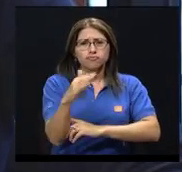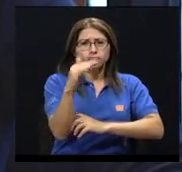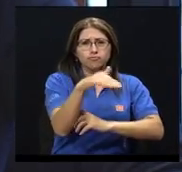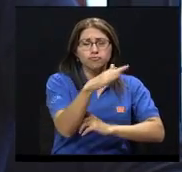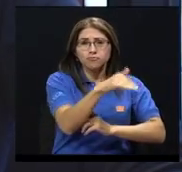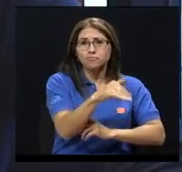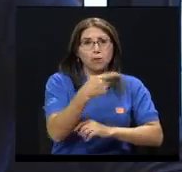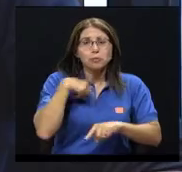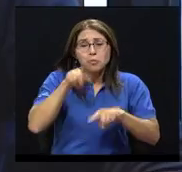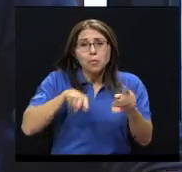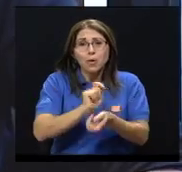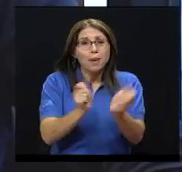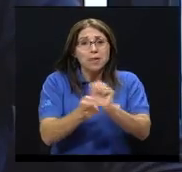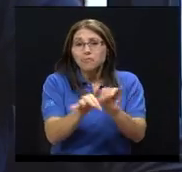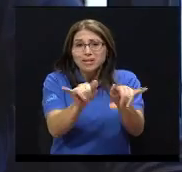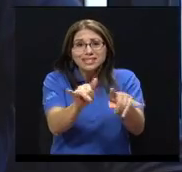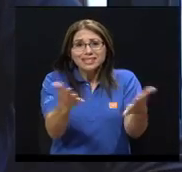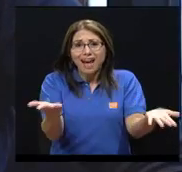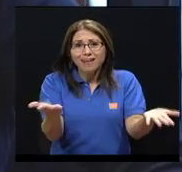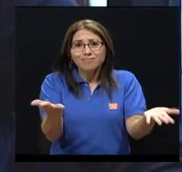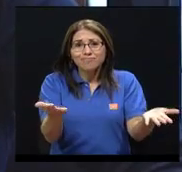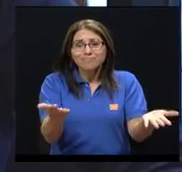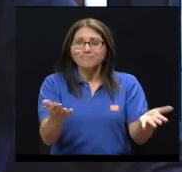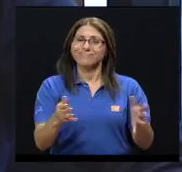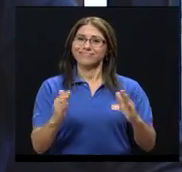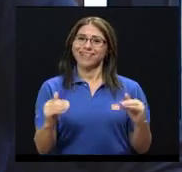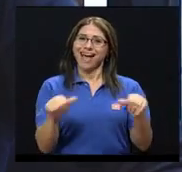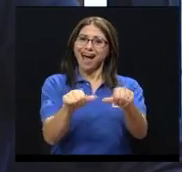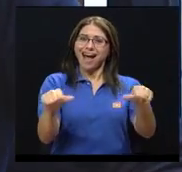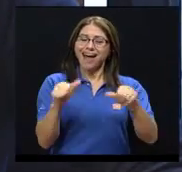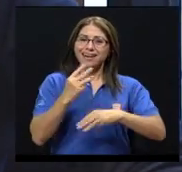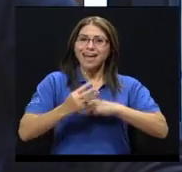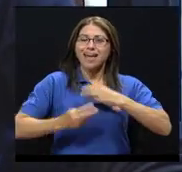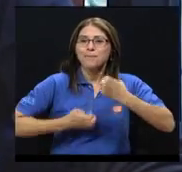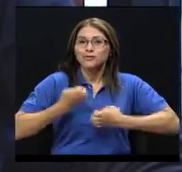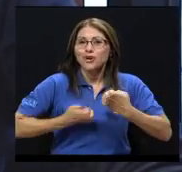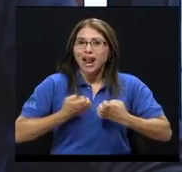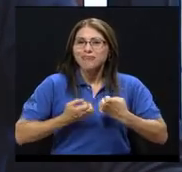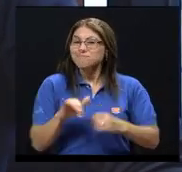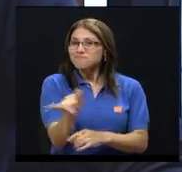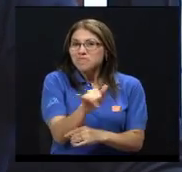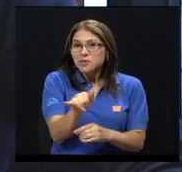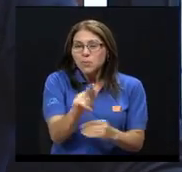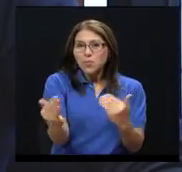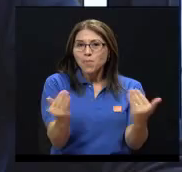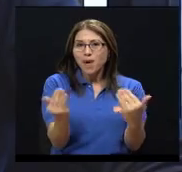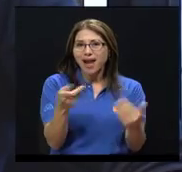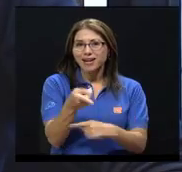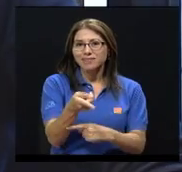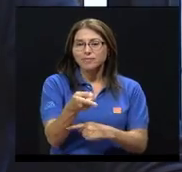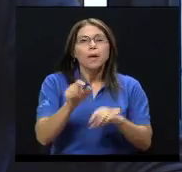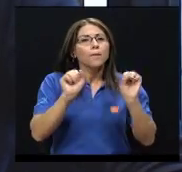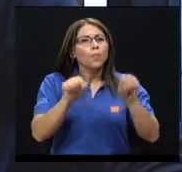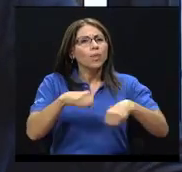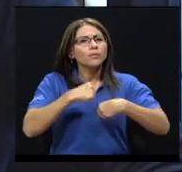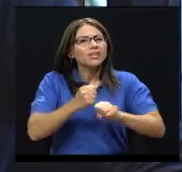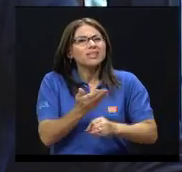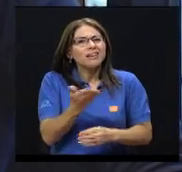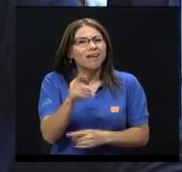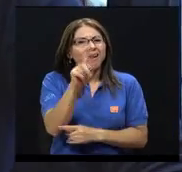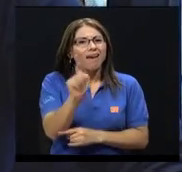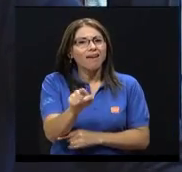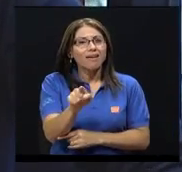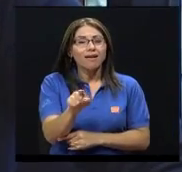está. El mundo emocional tiene esa misma naturaleza. Entonces, ¿qué es lo que podemos hacer? Podemos aprender